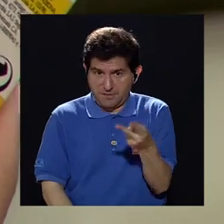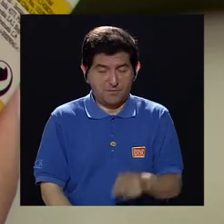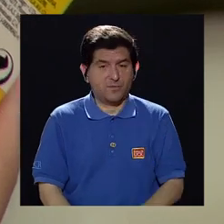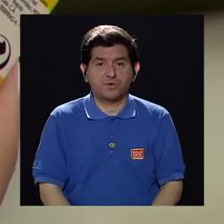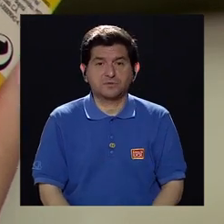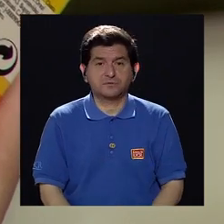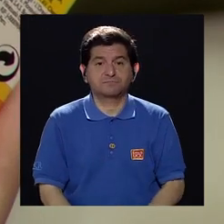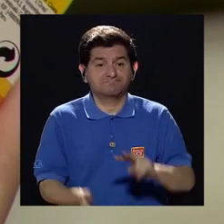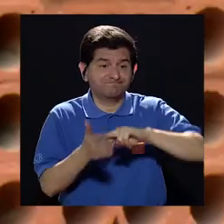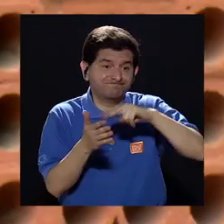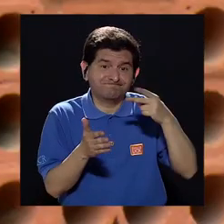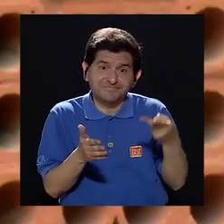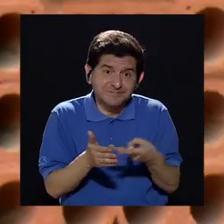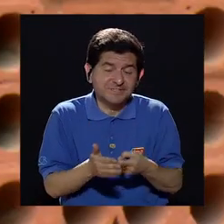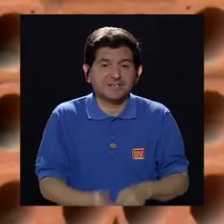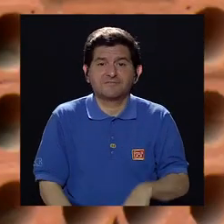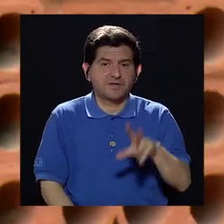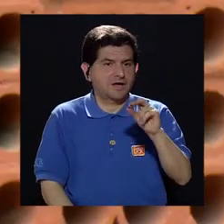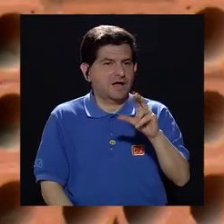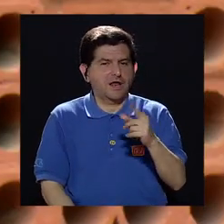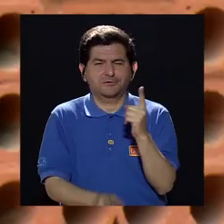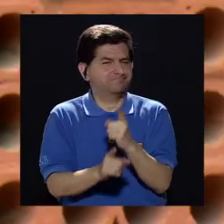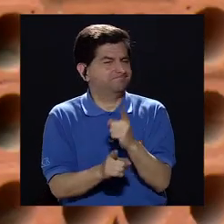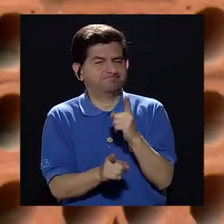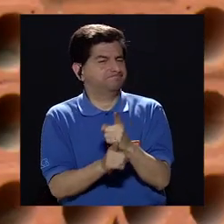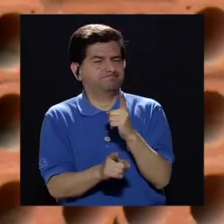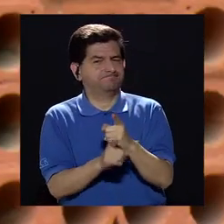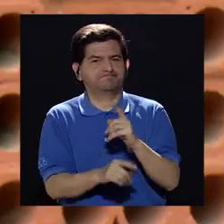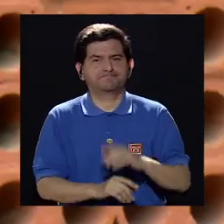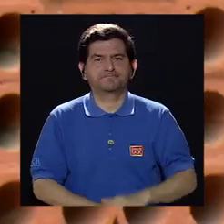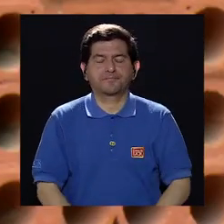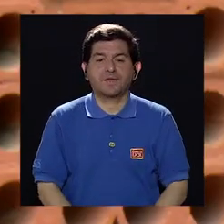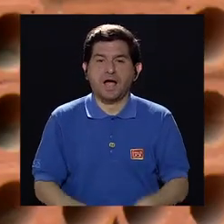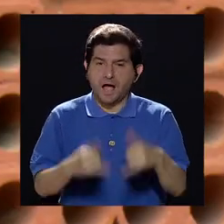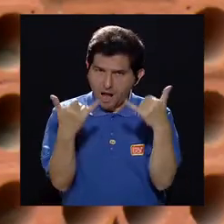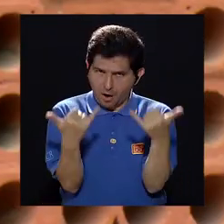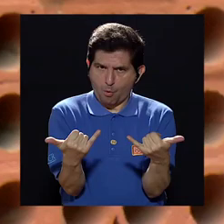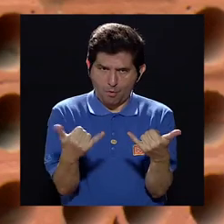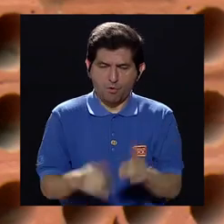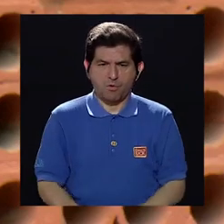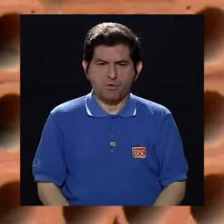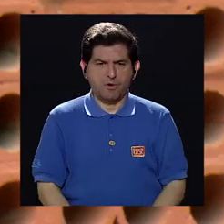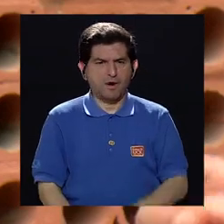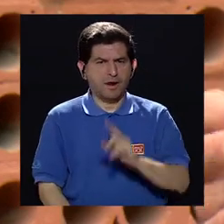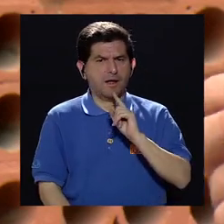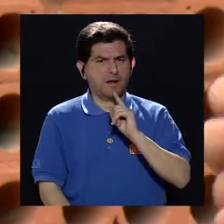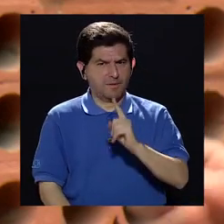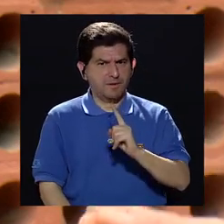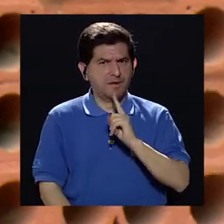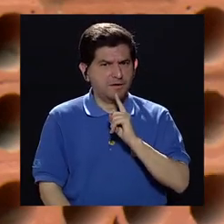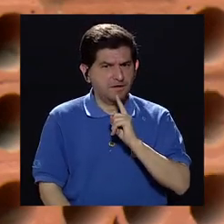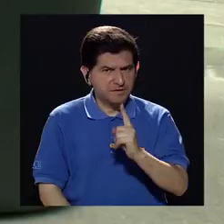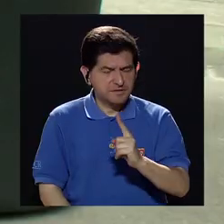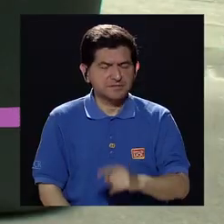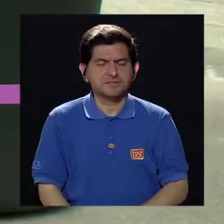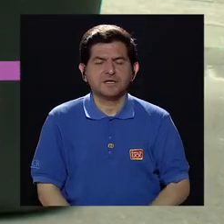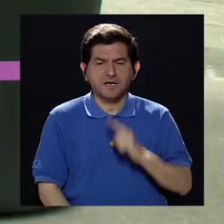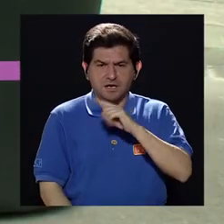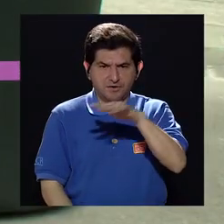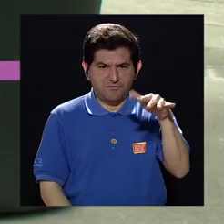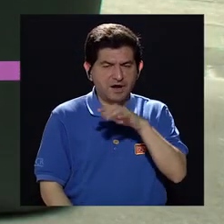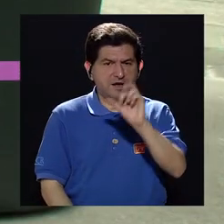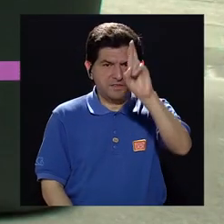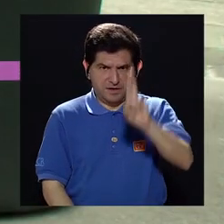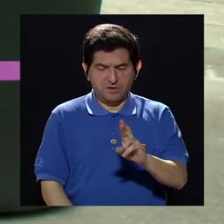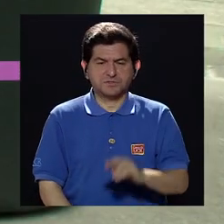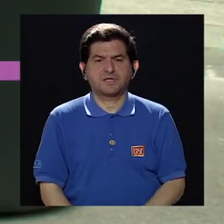VA, pues entonces no es el más adecuado. Ahora bien, hay una realidad en nuestra sociedad costarricense y es